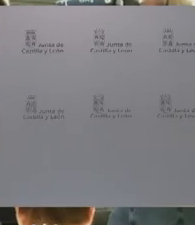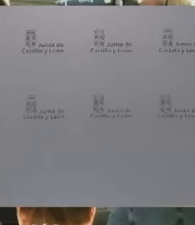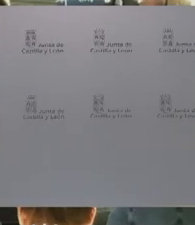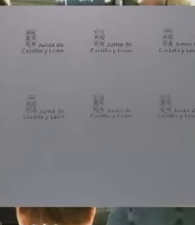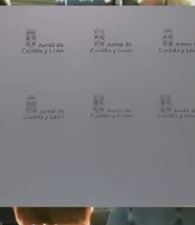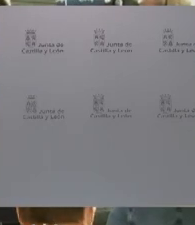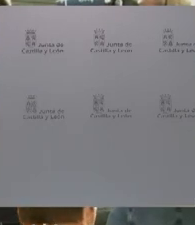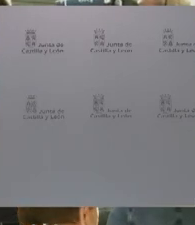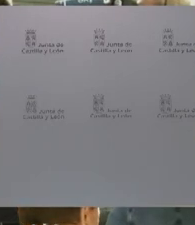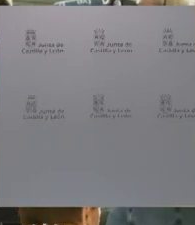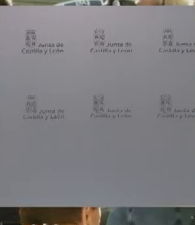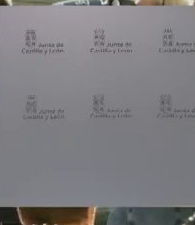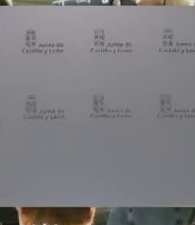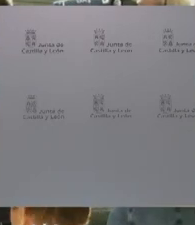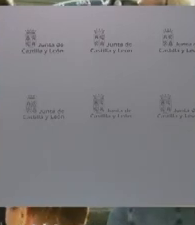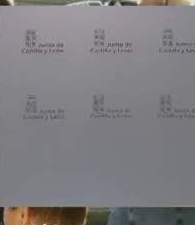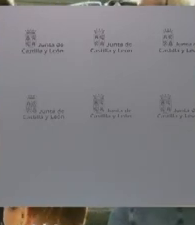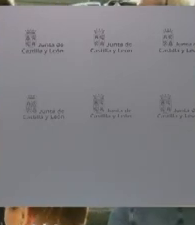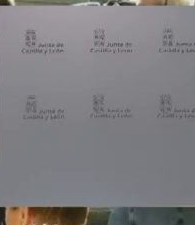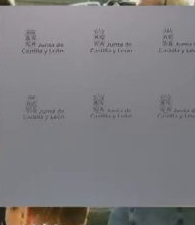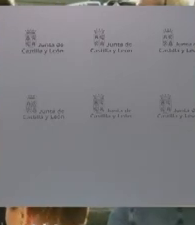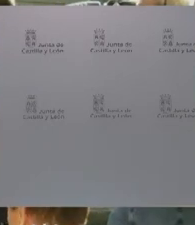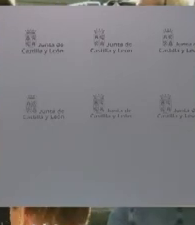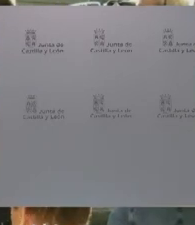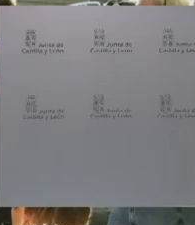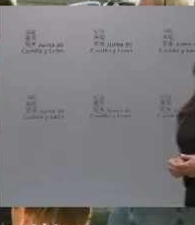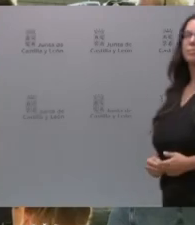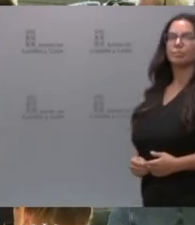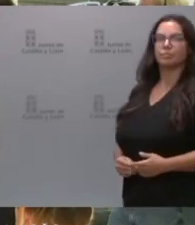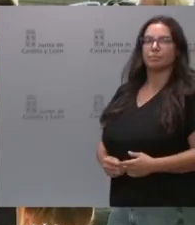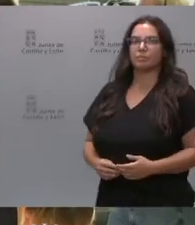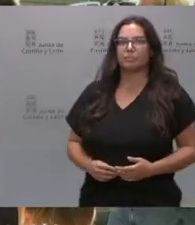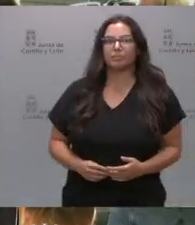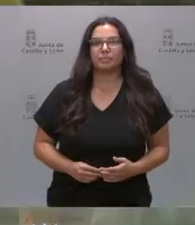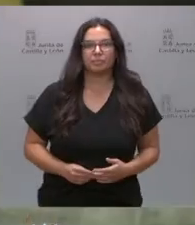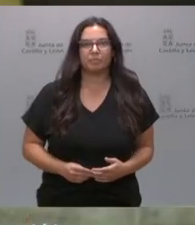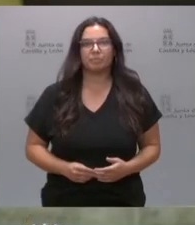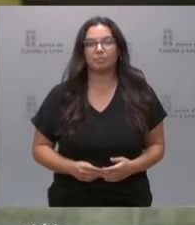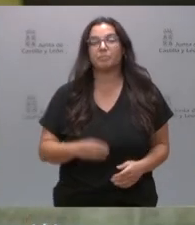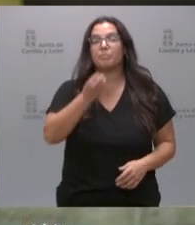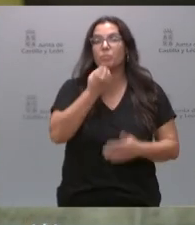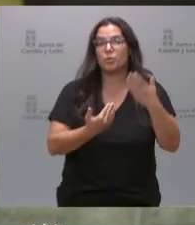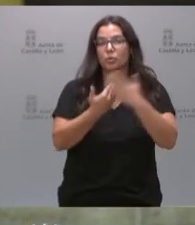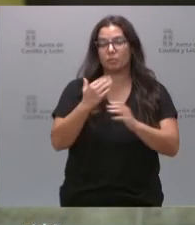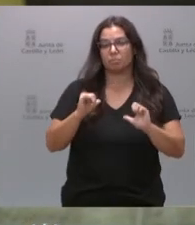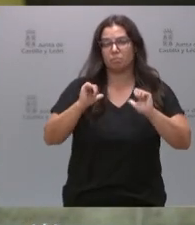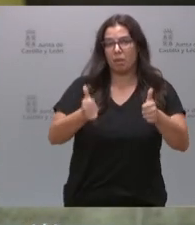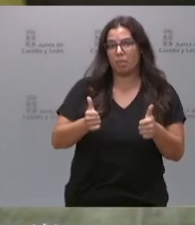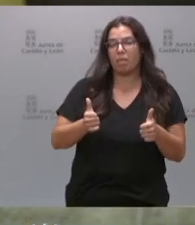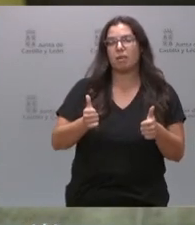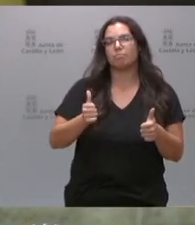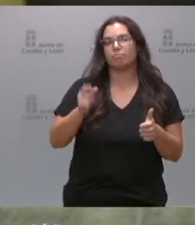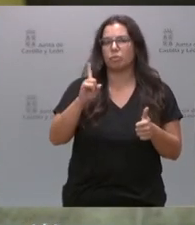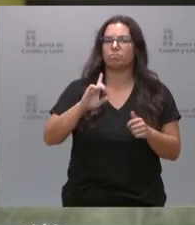Muy buenos días. Antes de comenzar, quiero que mis primeras palabras sean para condenar con